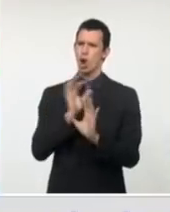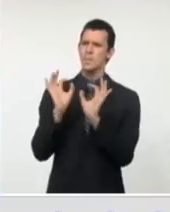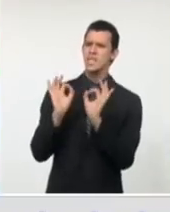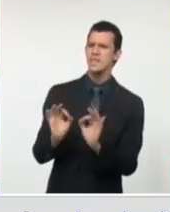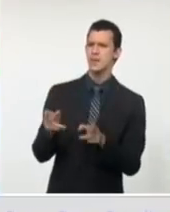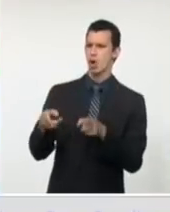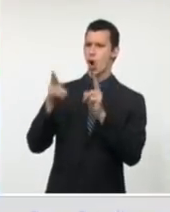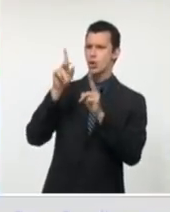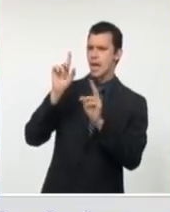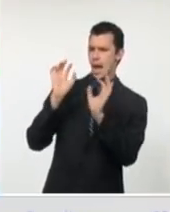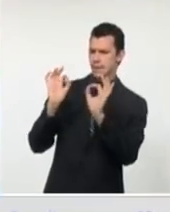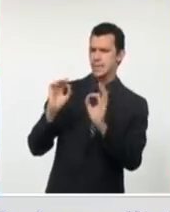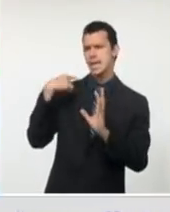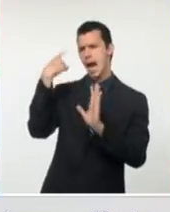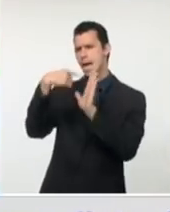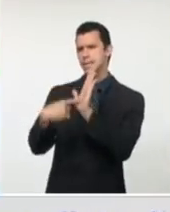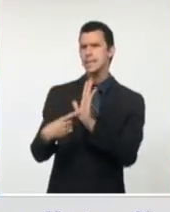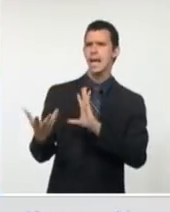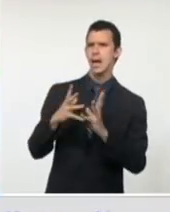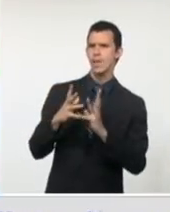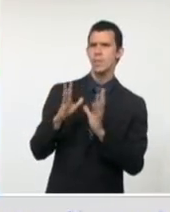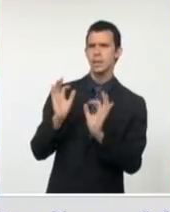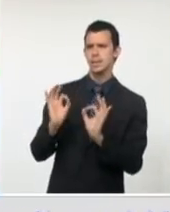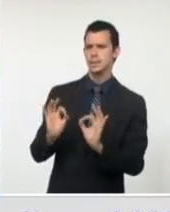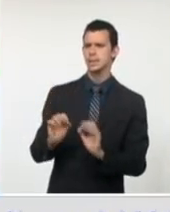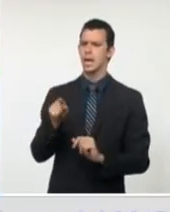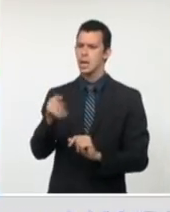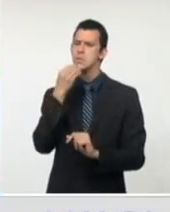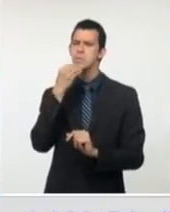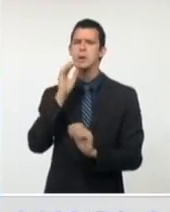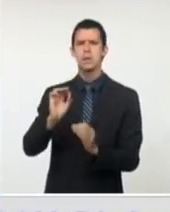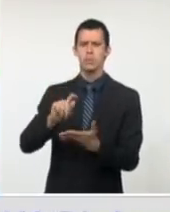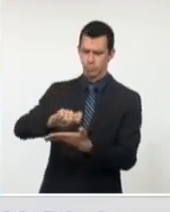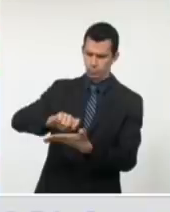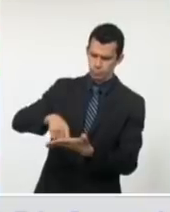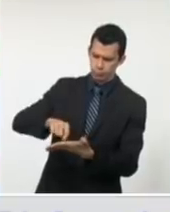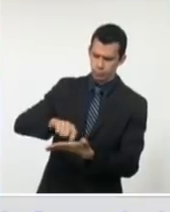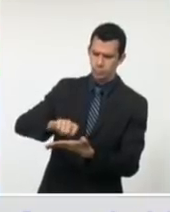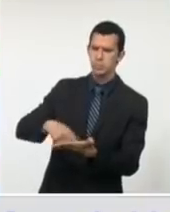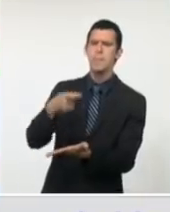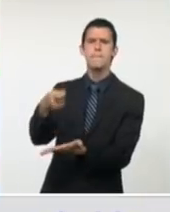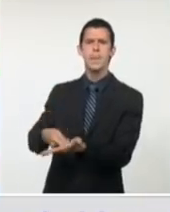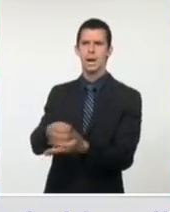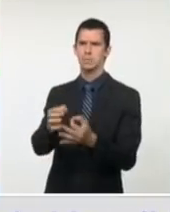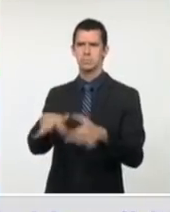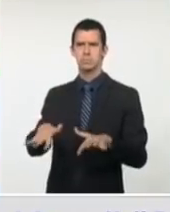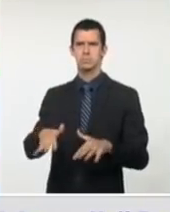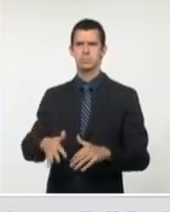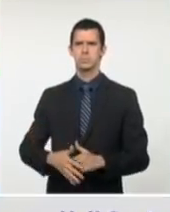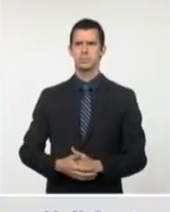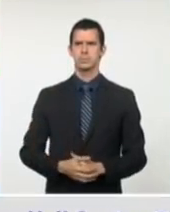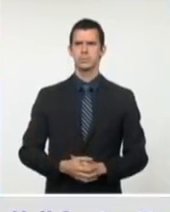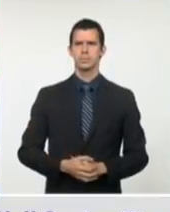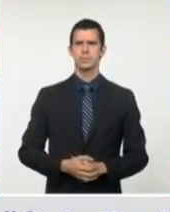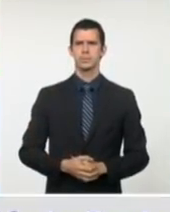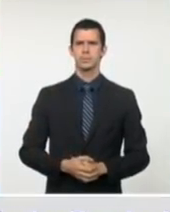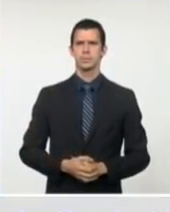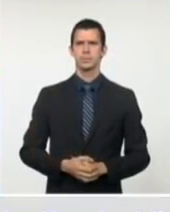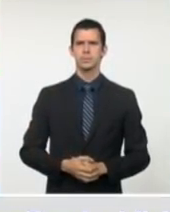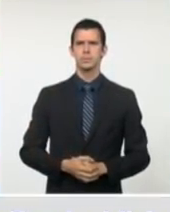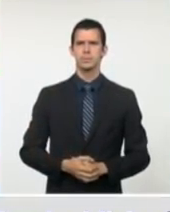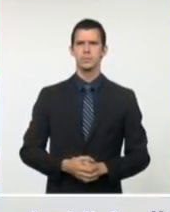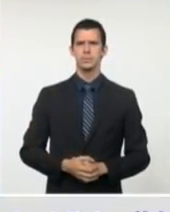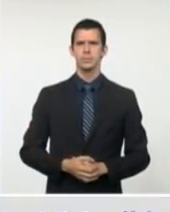y Santiago de Cuba, que es por donde se está arribando ahora fundamentalmente. Los gastos por servicios de transportación